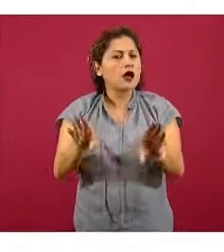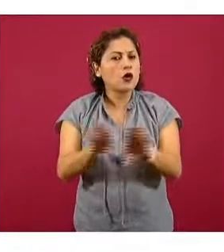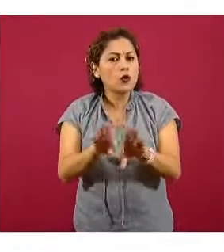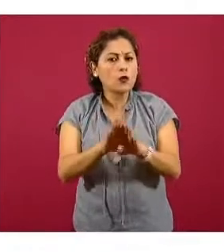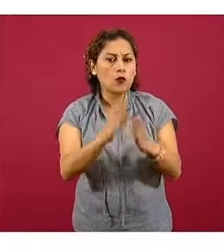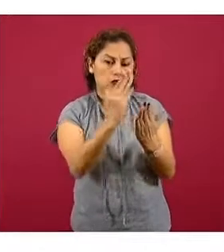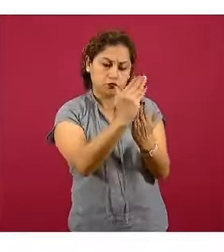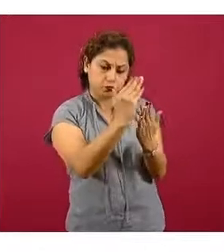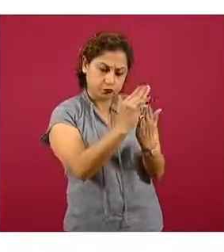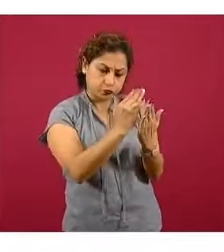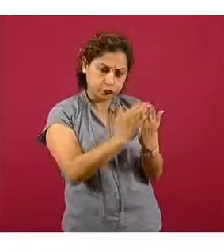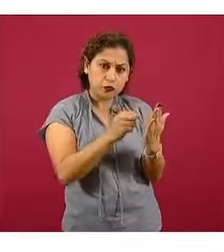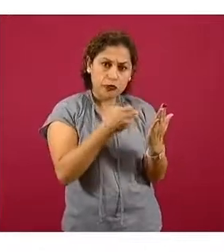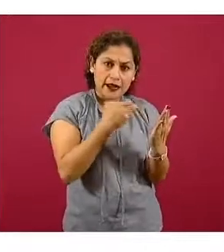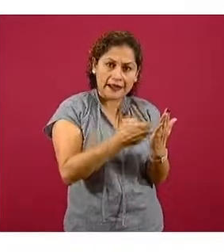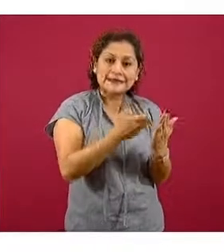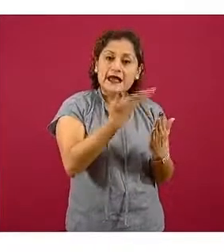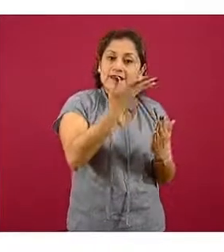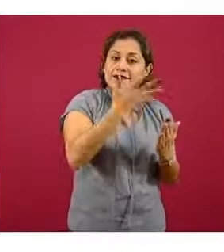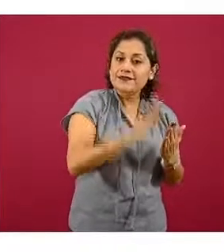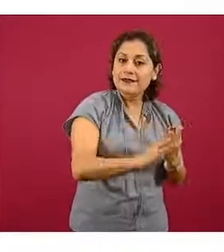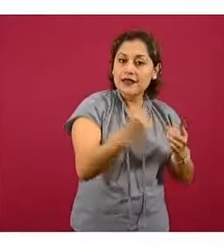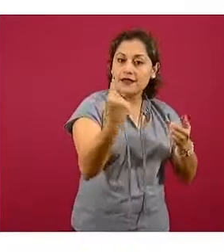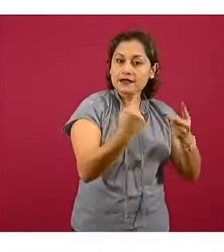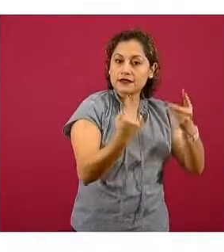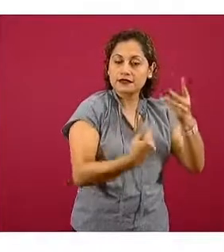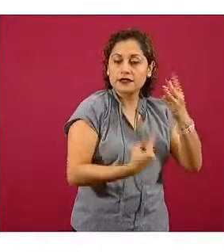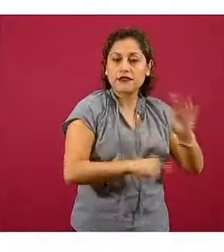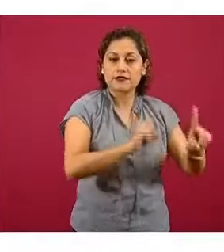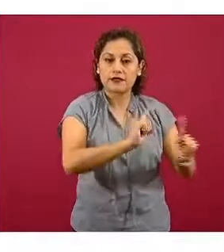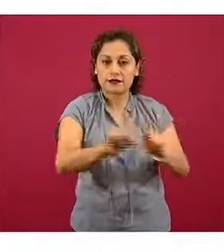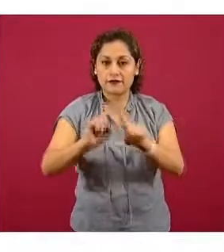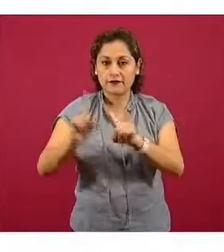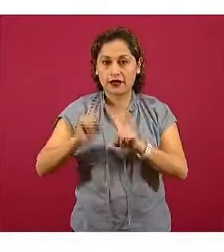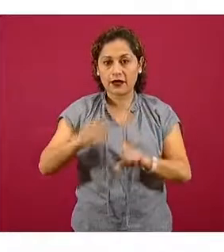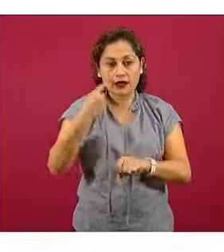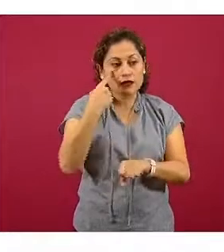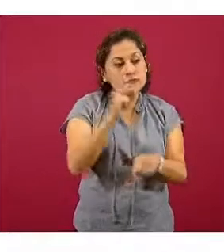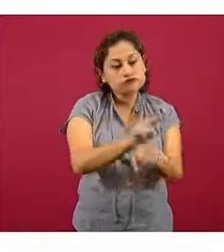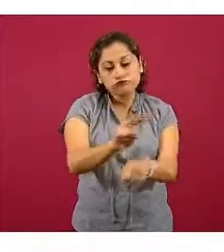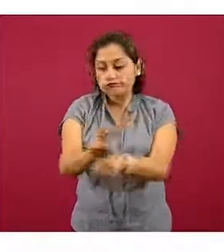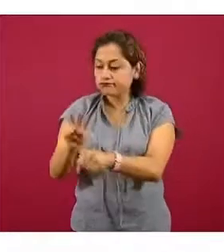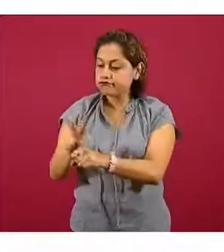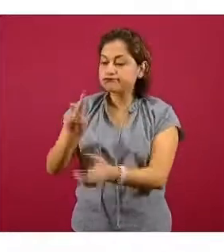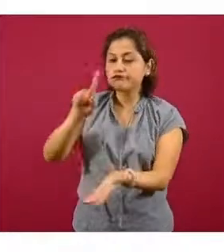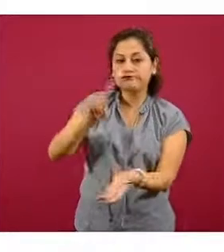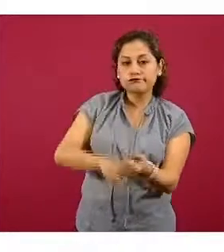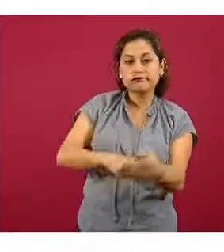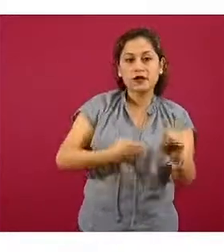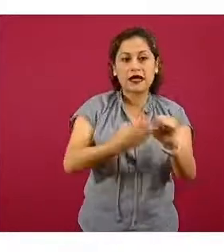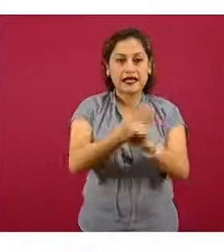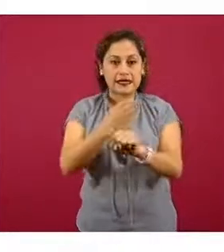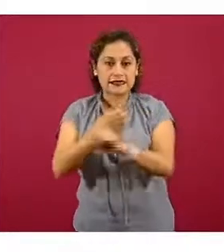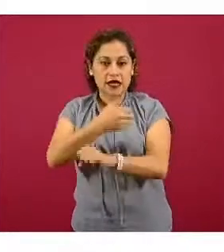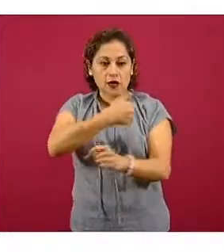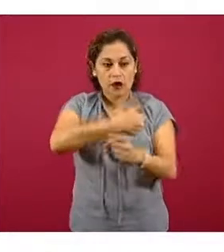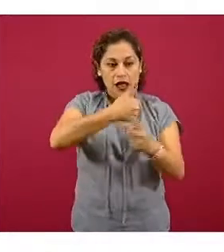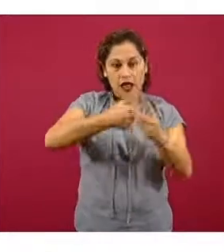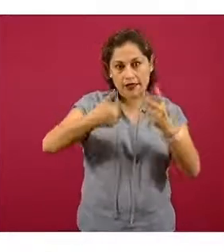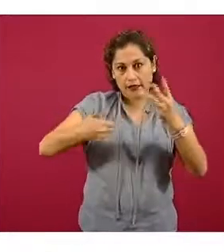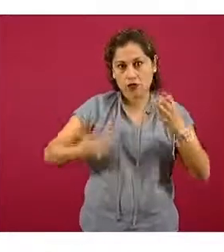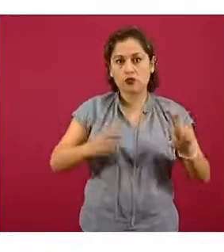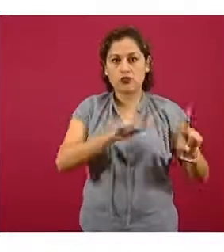técnico que mide 10 indicadores del comportamiento de la epidemia en cada una de sus entidades federativas,